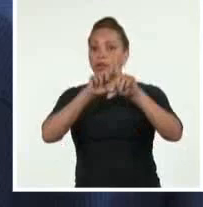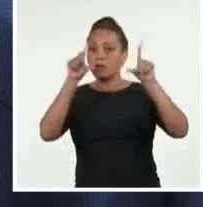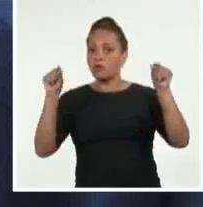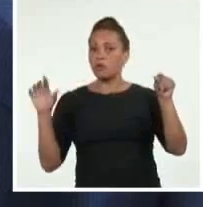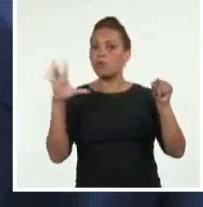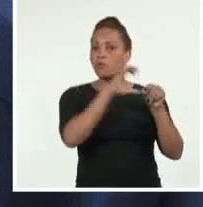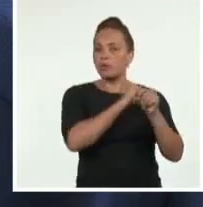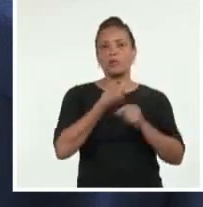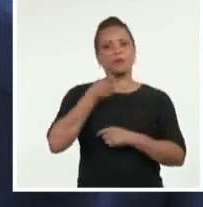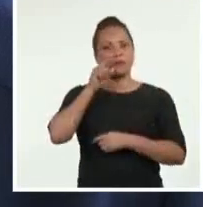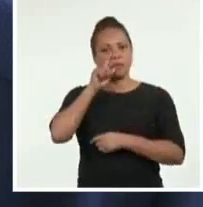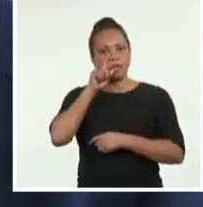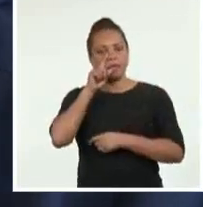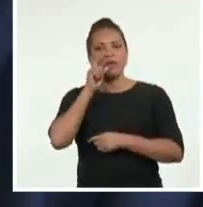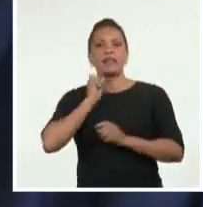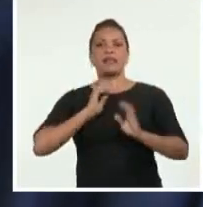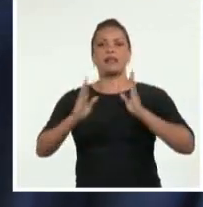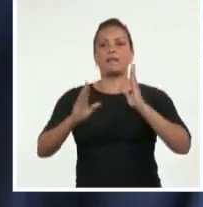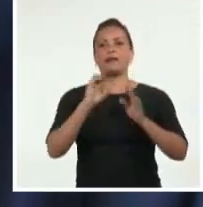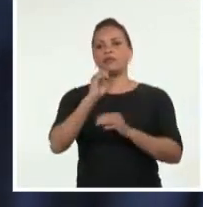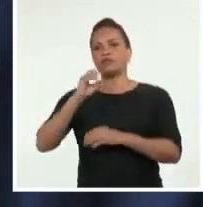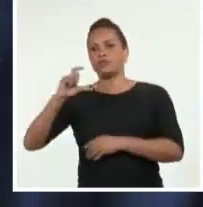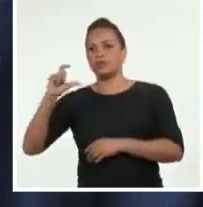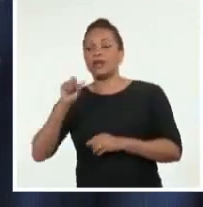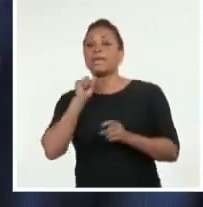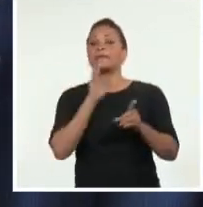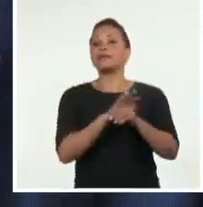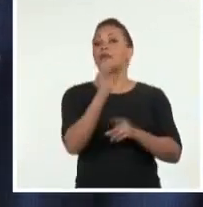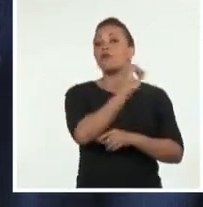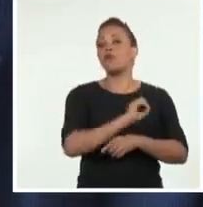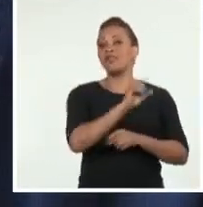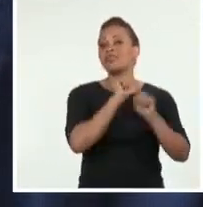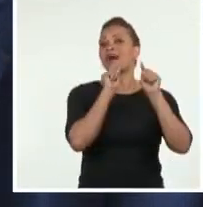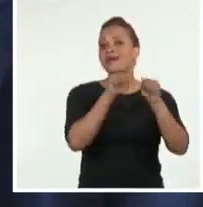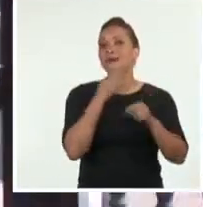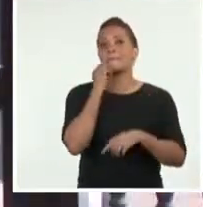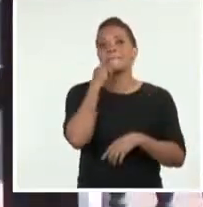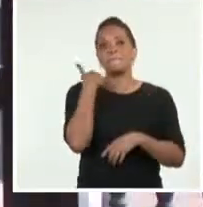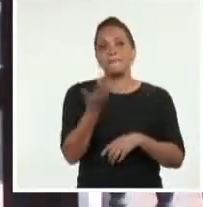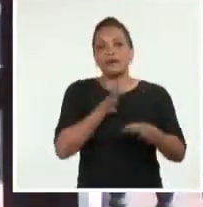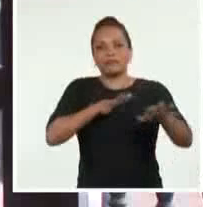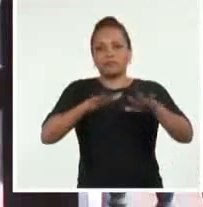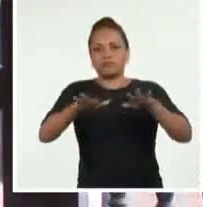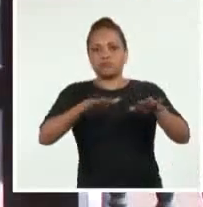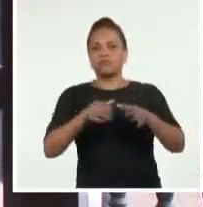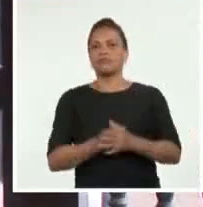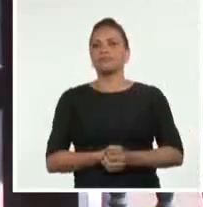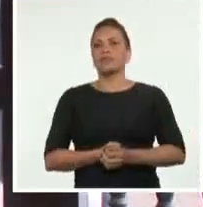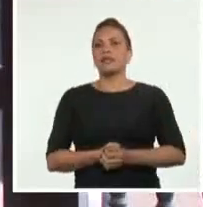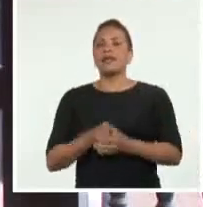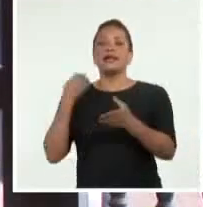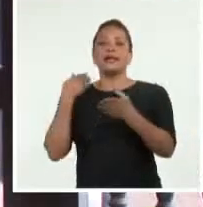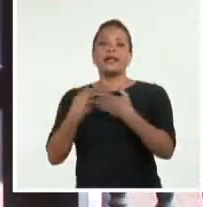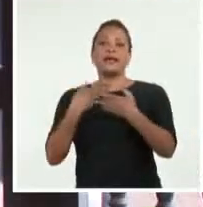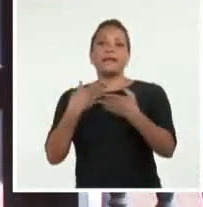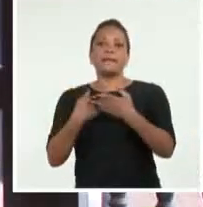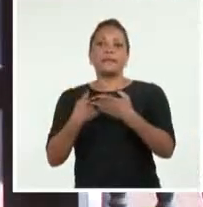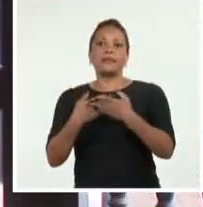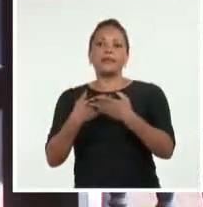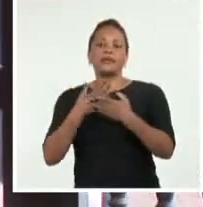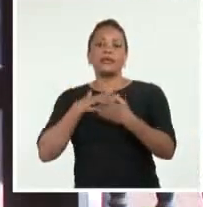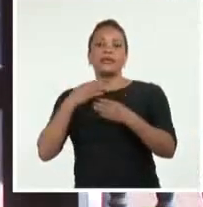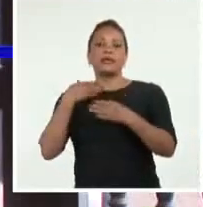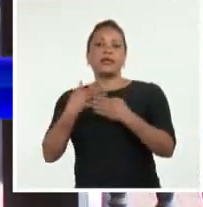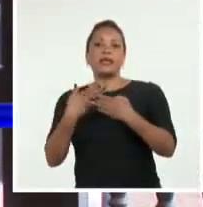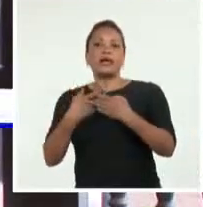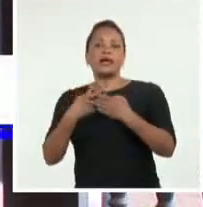el fortalecimiento de la región centro-occidental, empezamos por lo oriental porque es en esta zona en que son más frecuentes los terremotos. Las entidades de la vivienda, la oficina